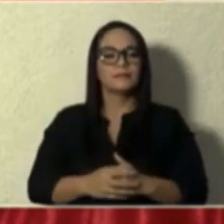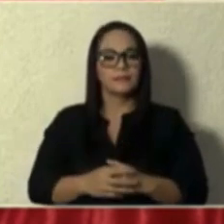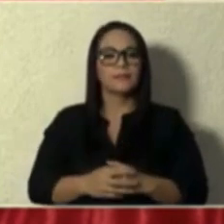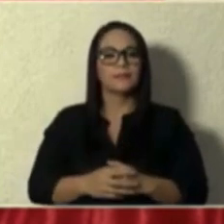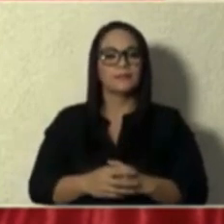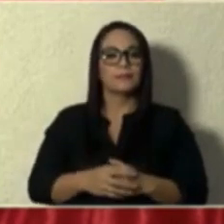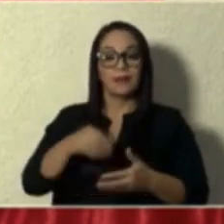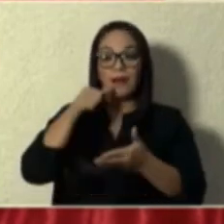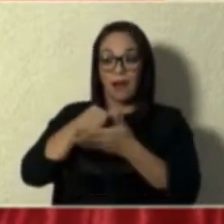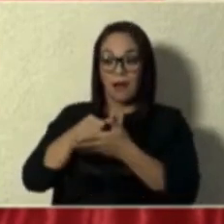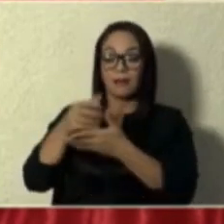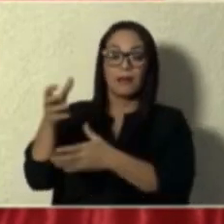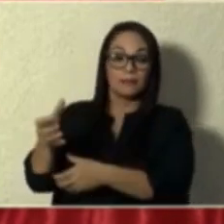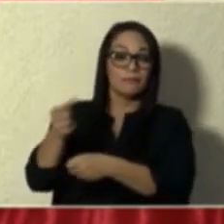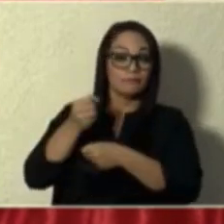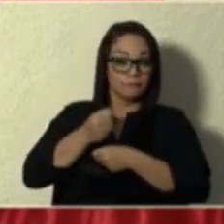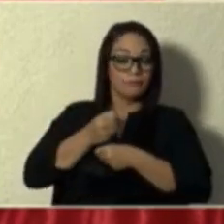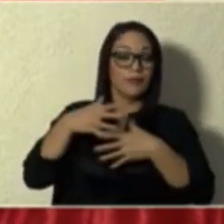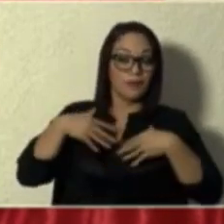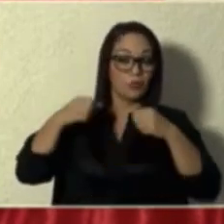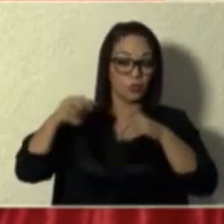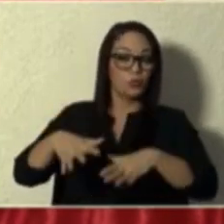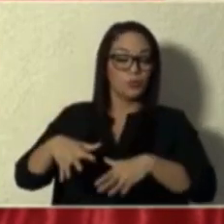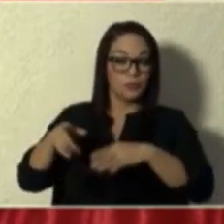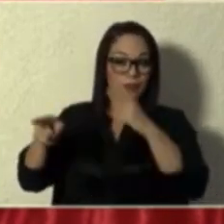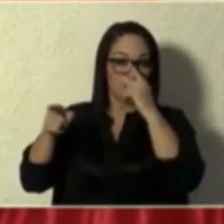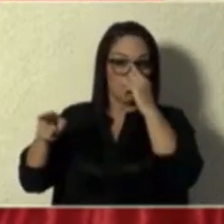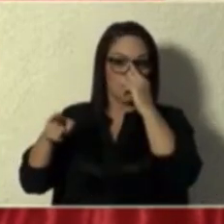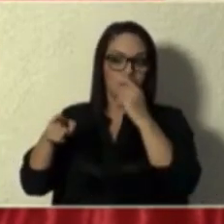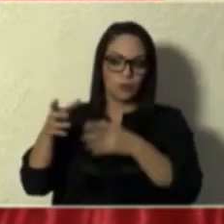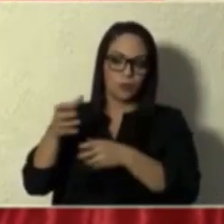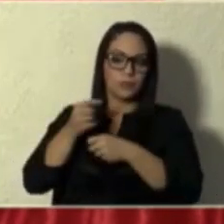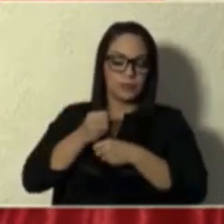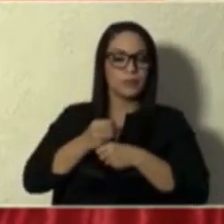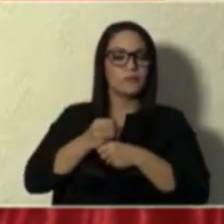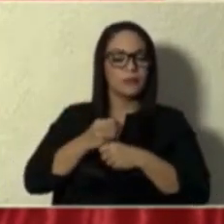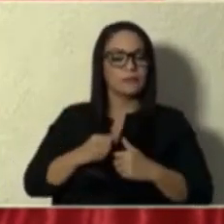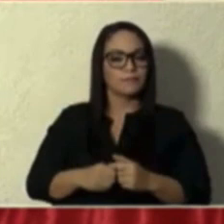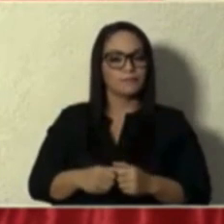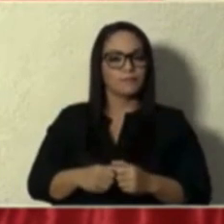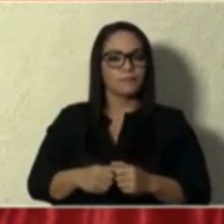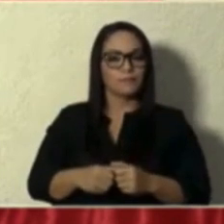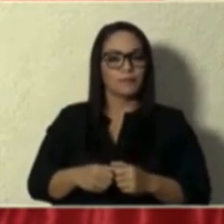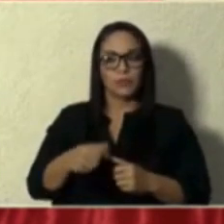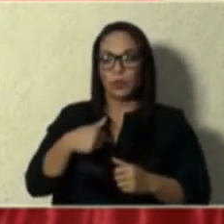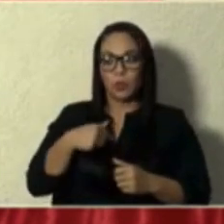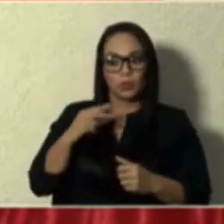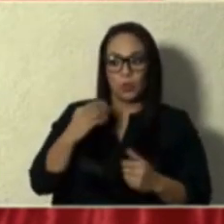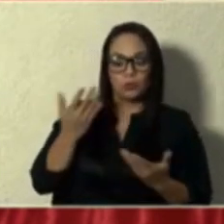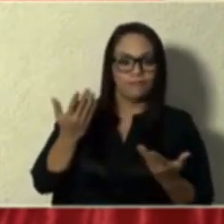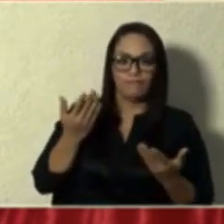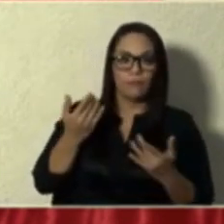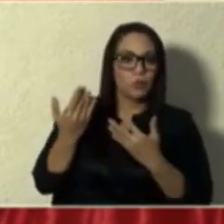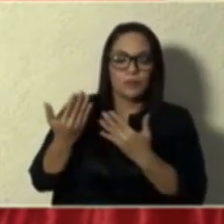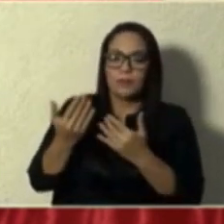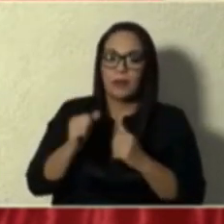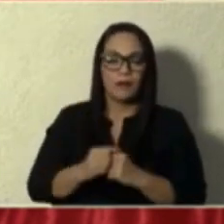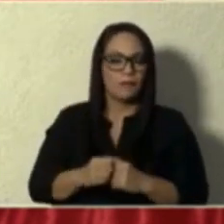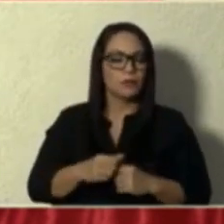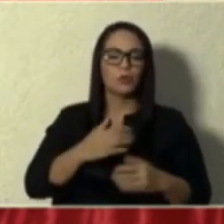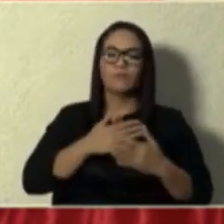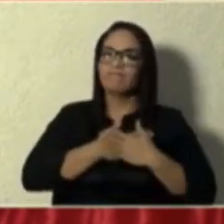carta de renuncia sin esperarlo. Lo lamento